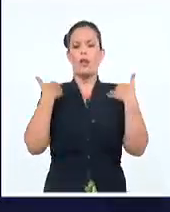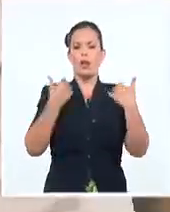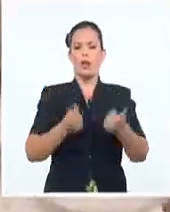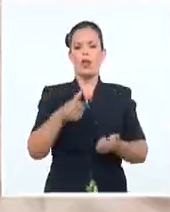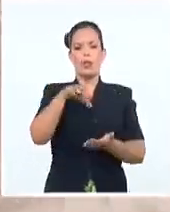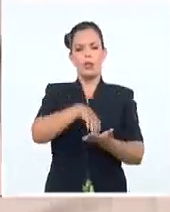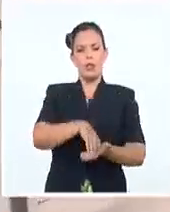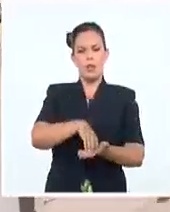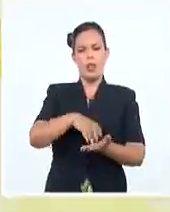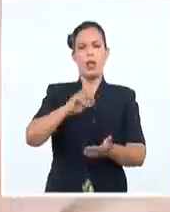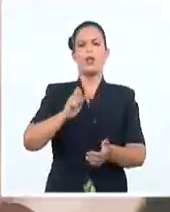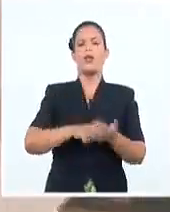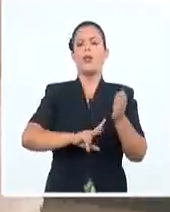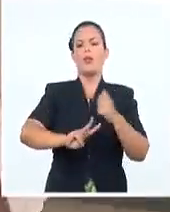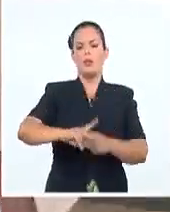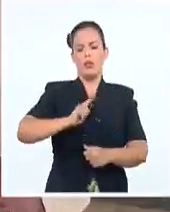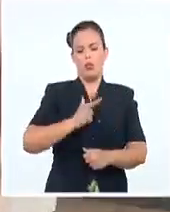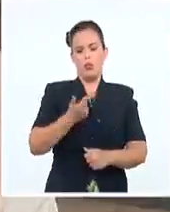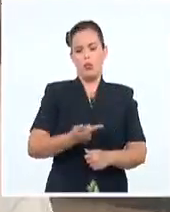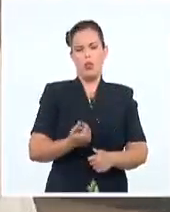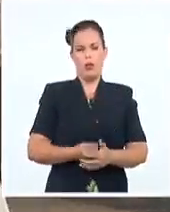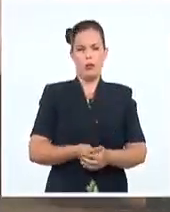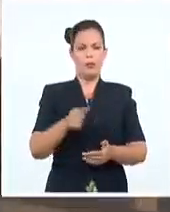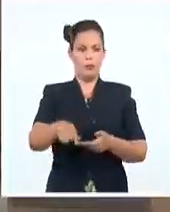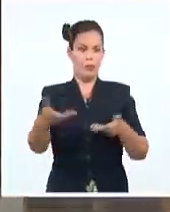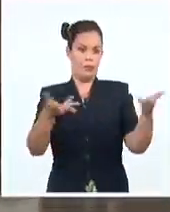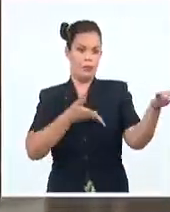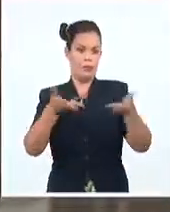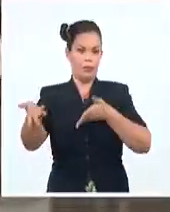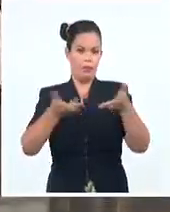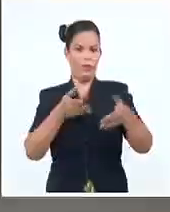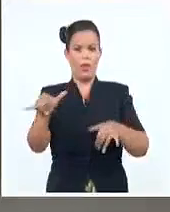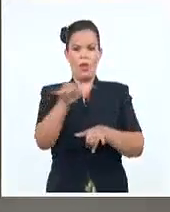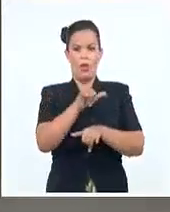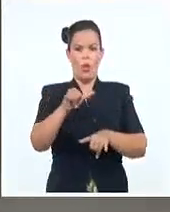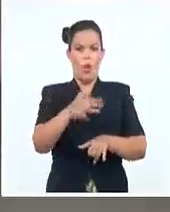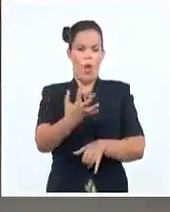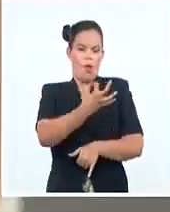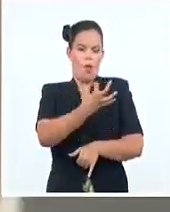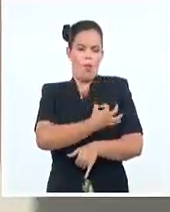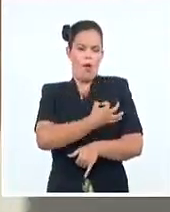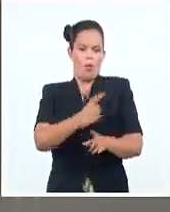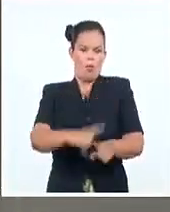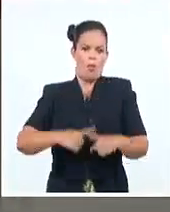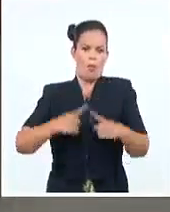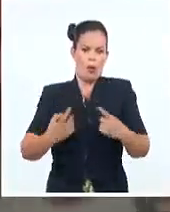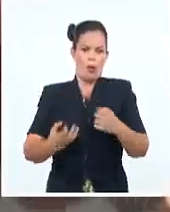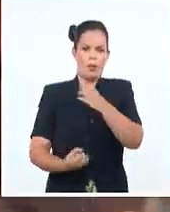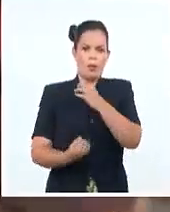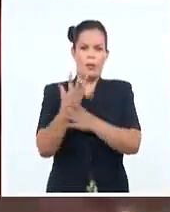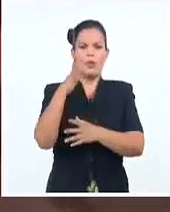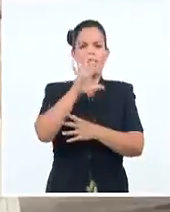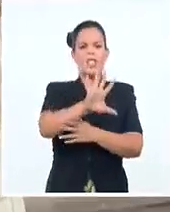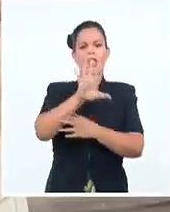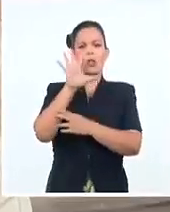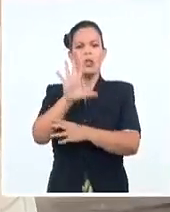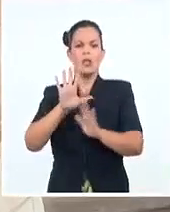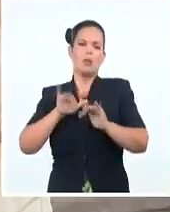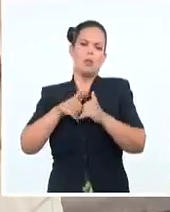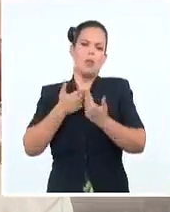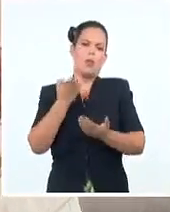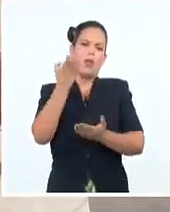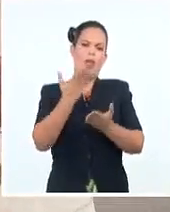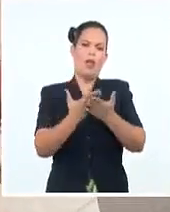Cultural. En esta velada entre amigos, Fabré también recibió el medallón conmemorativo por el aniversario 55 de la empresa de